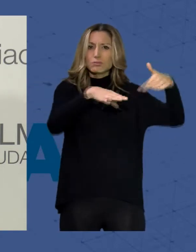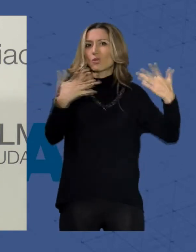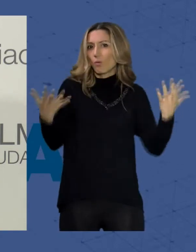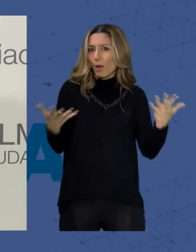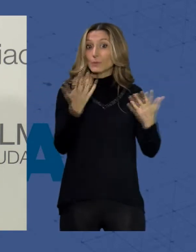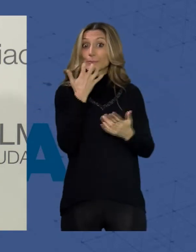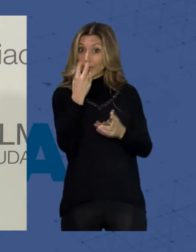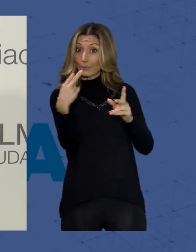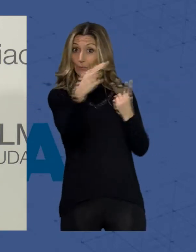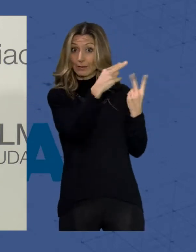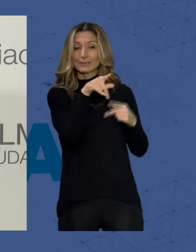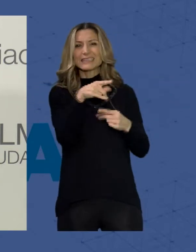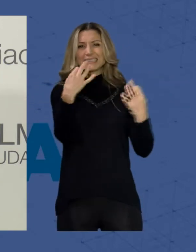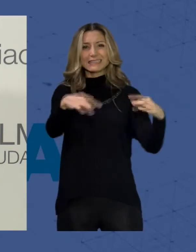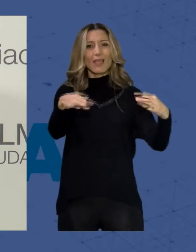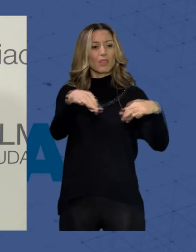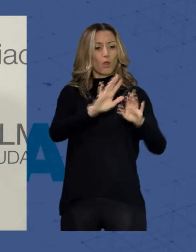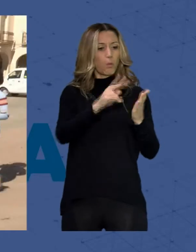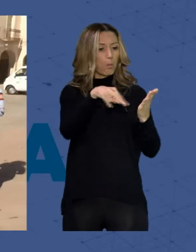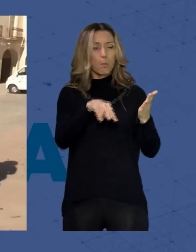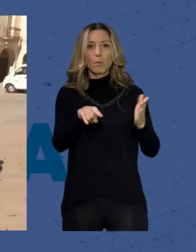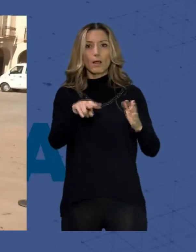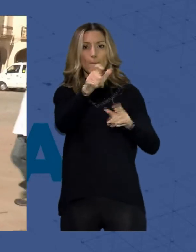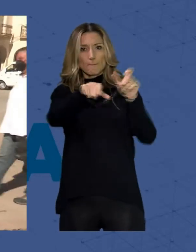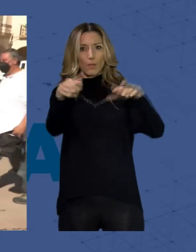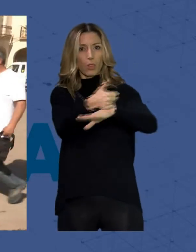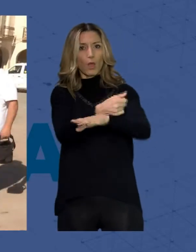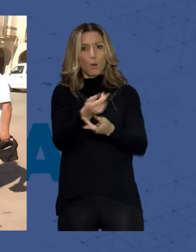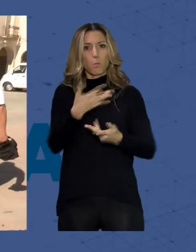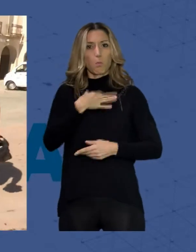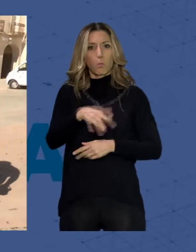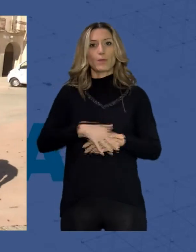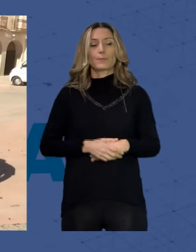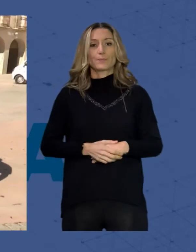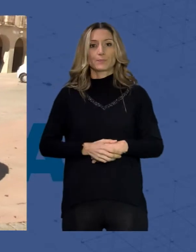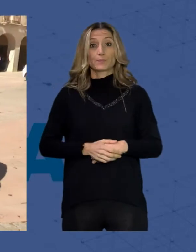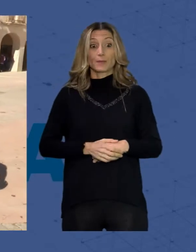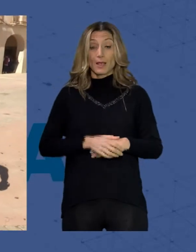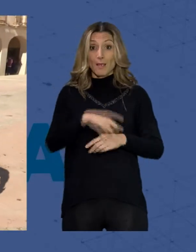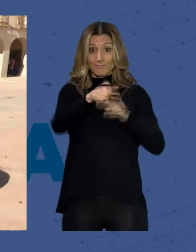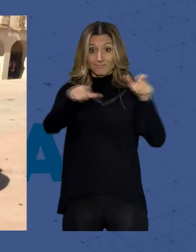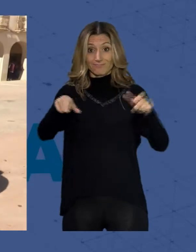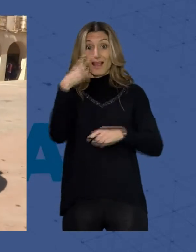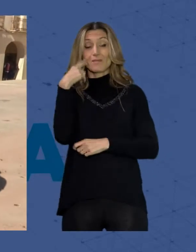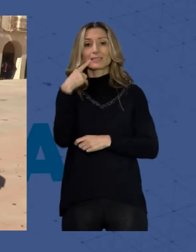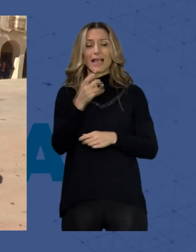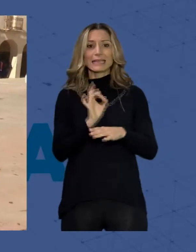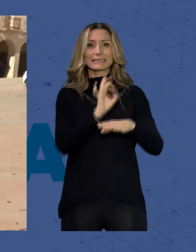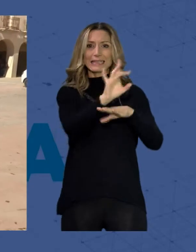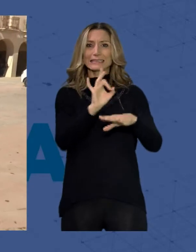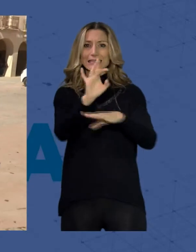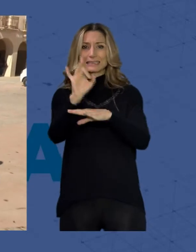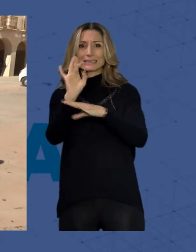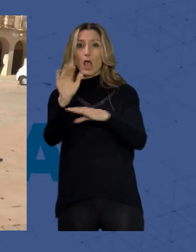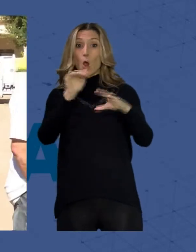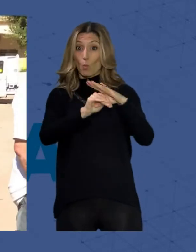intentemos hacer sencillo para que cualquier ciudadano la pueda ver. Los almerienses recibirán en sus casas una carta con información sobre el uso del